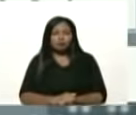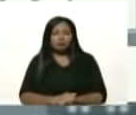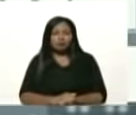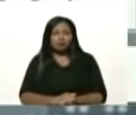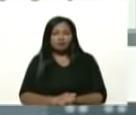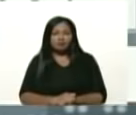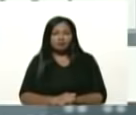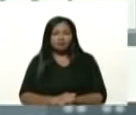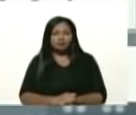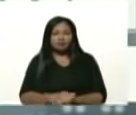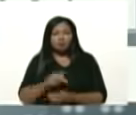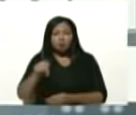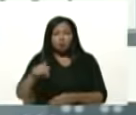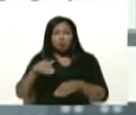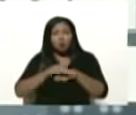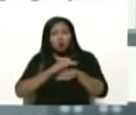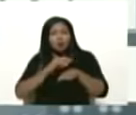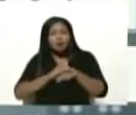Hoy es jueves, ¿verdad?